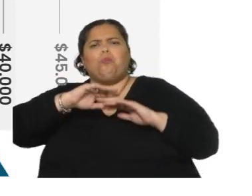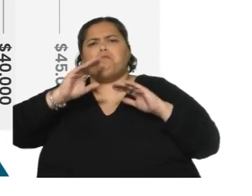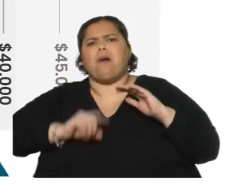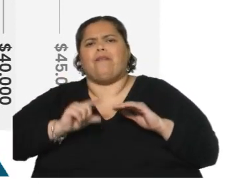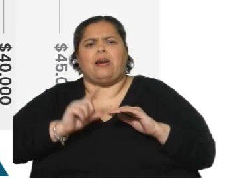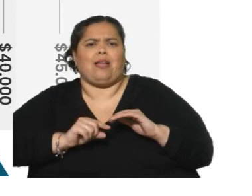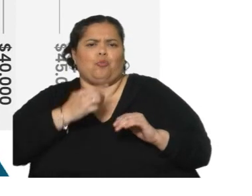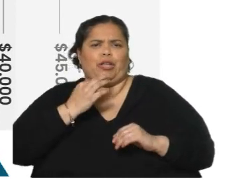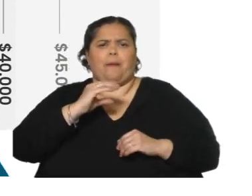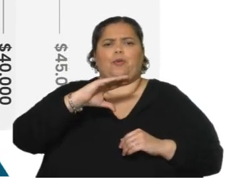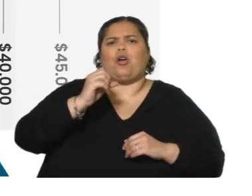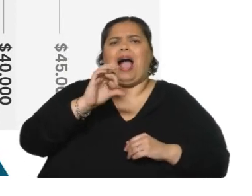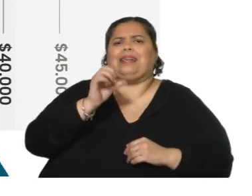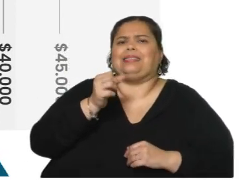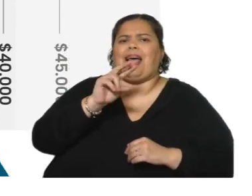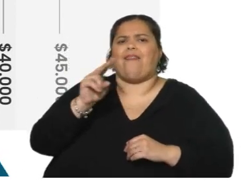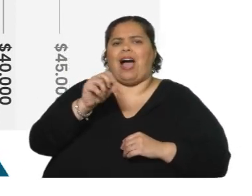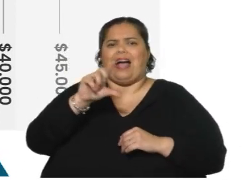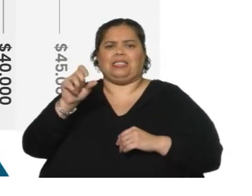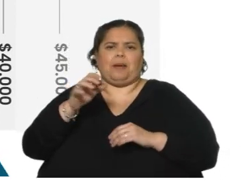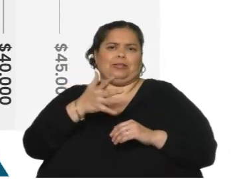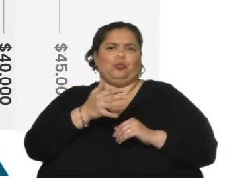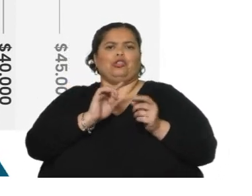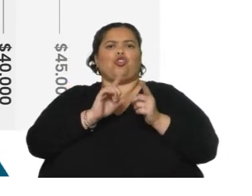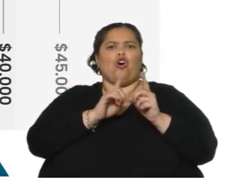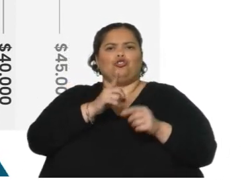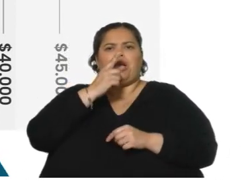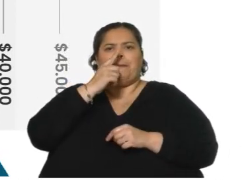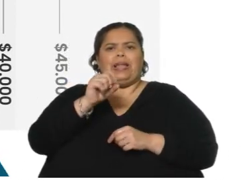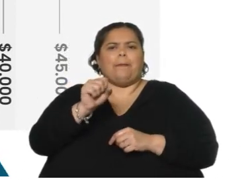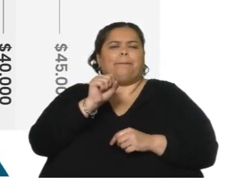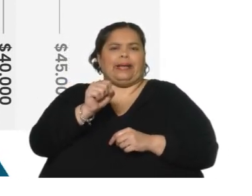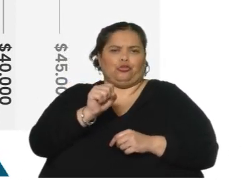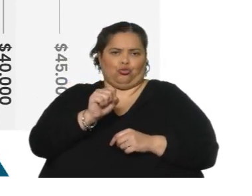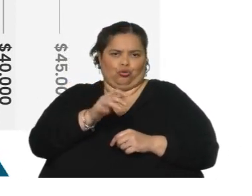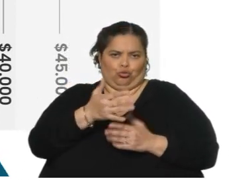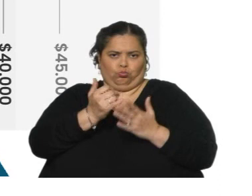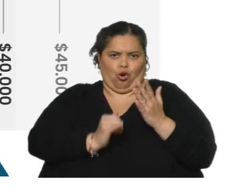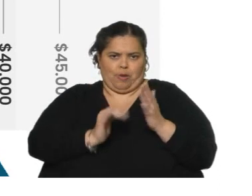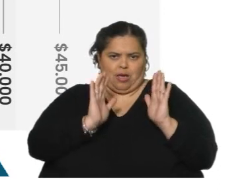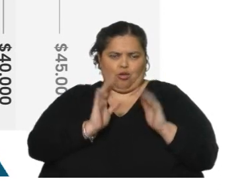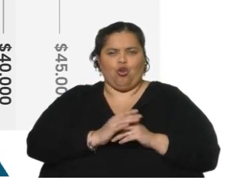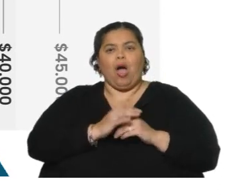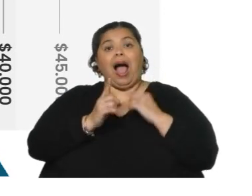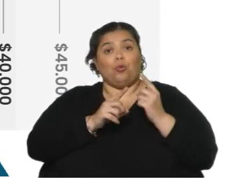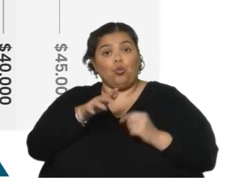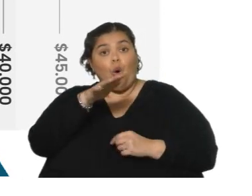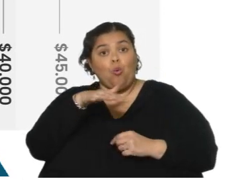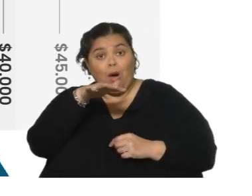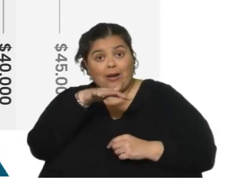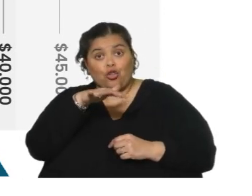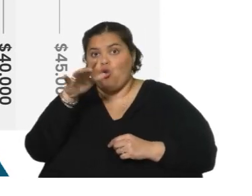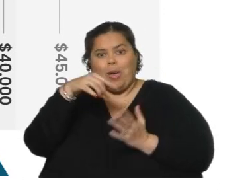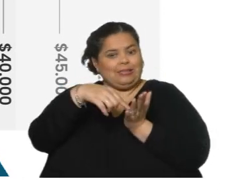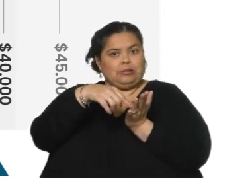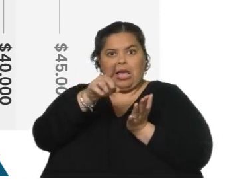hasta Barrio Casavalle con algo más de 11.000 pesos de promedio. Hay algunos barrios que incluso no son muy centrales y